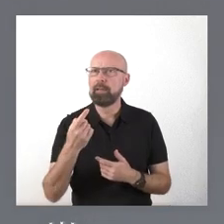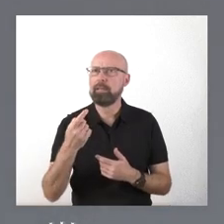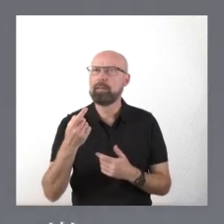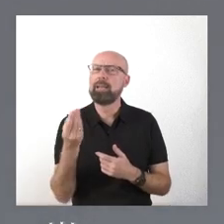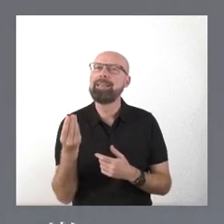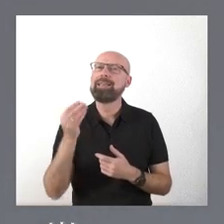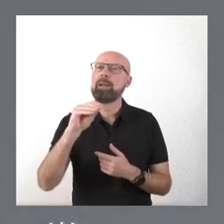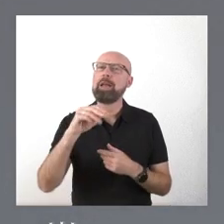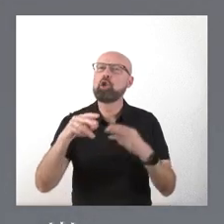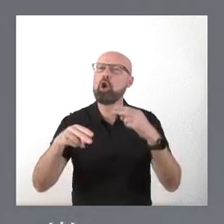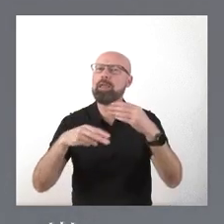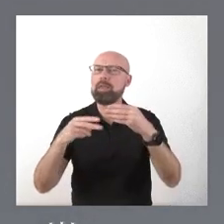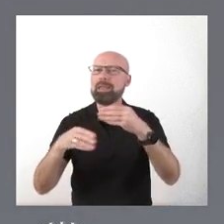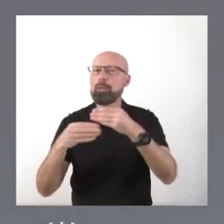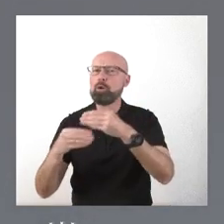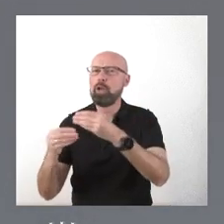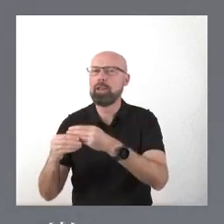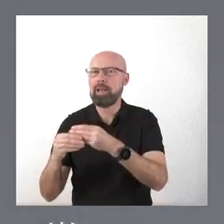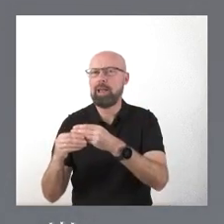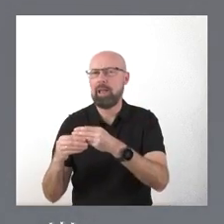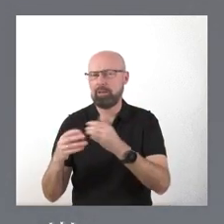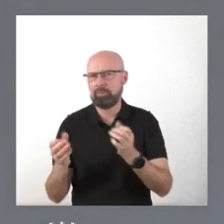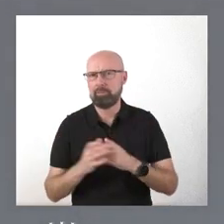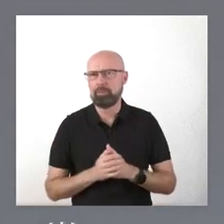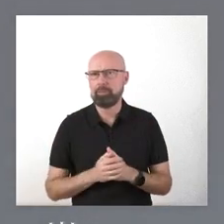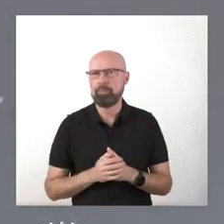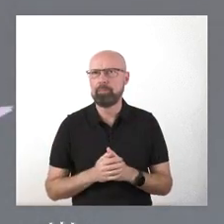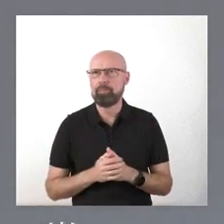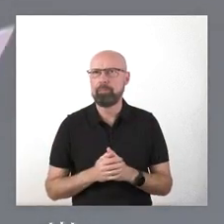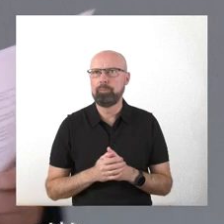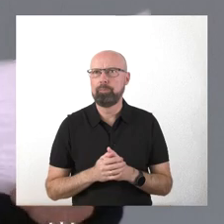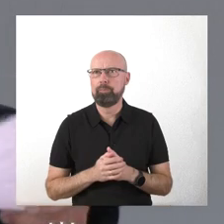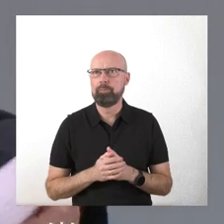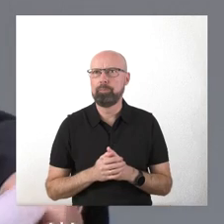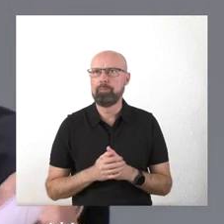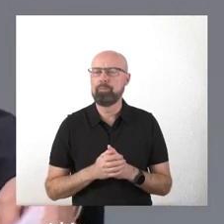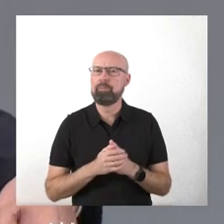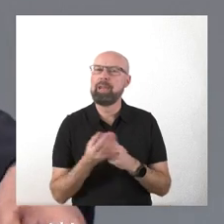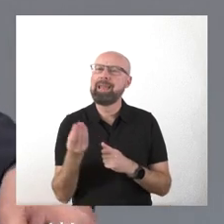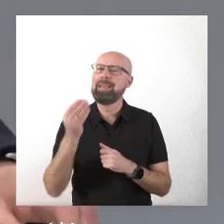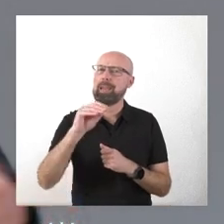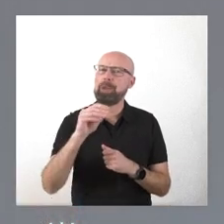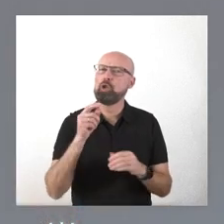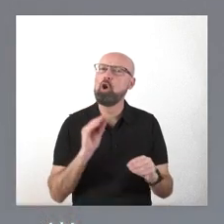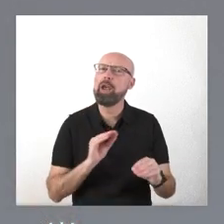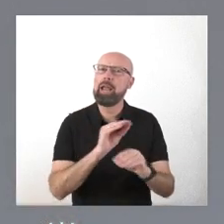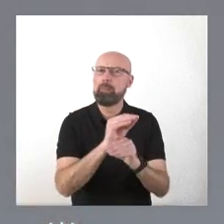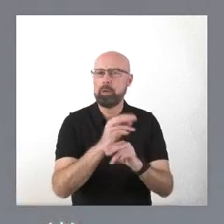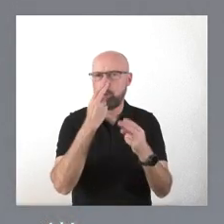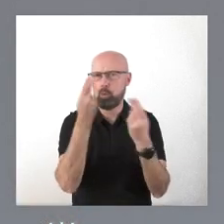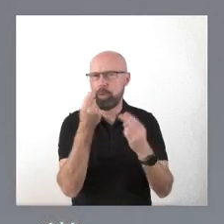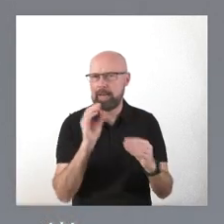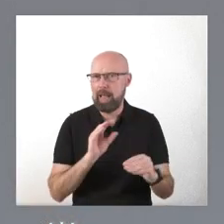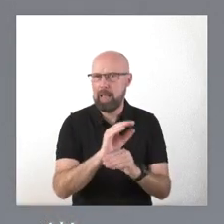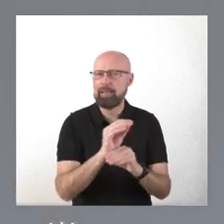disposiciones adicionales, incremento de la inversión pública, incremento, dice